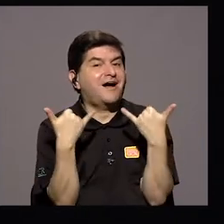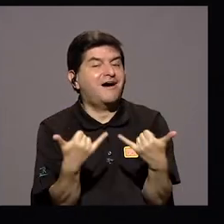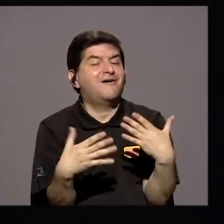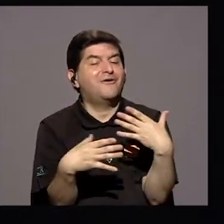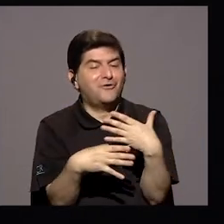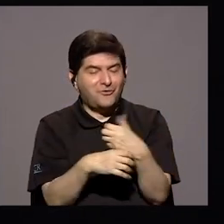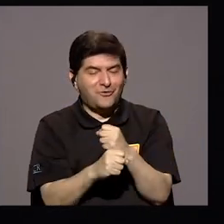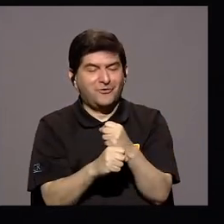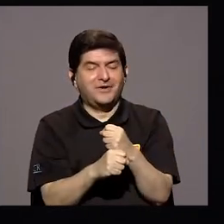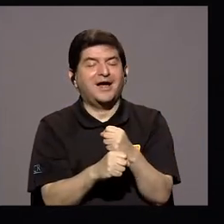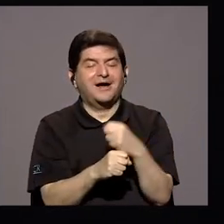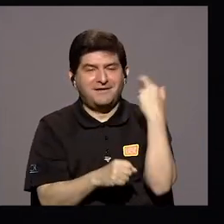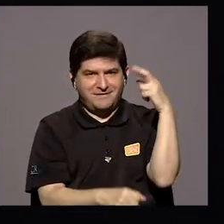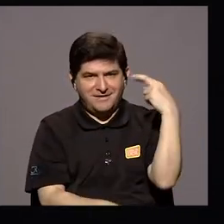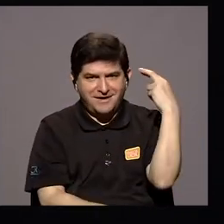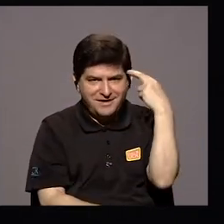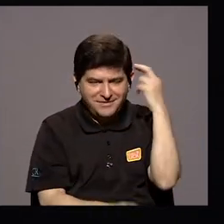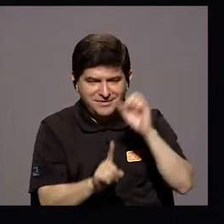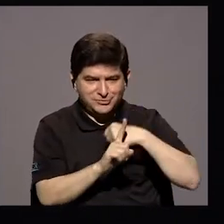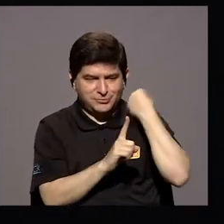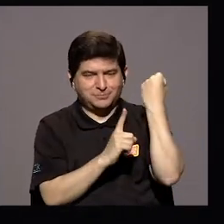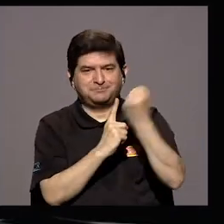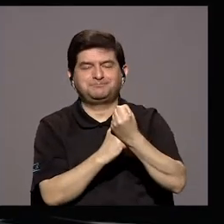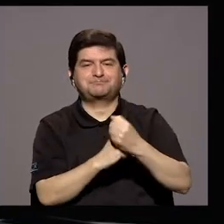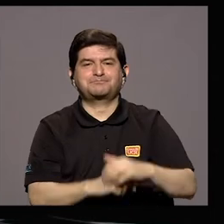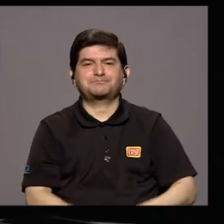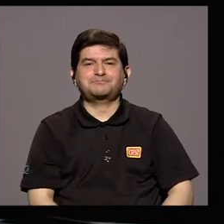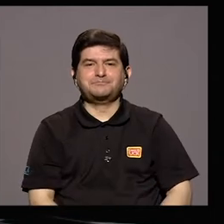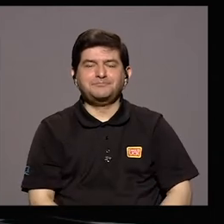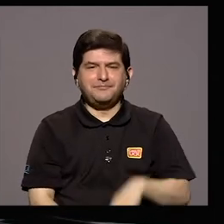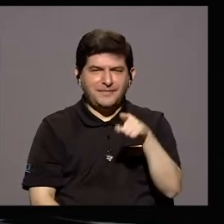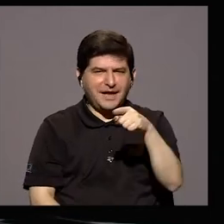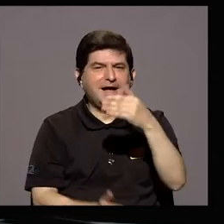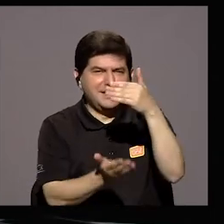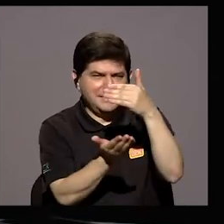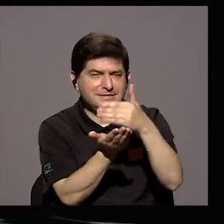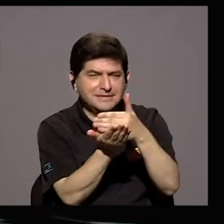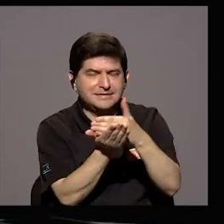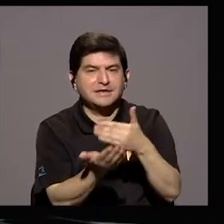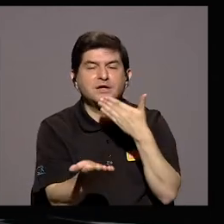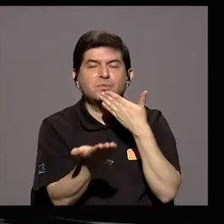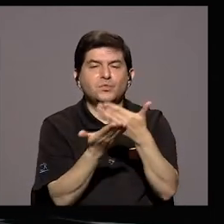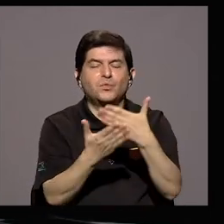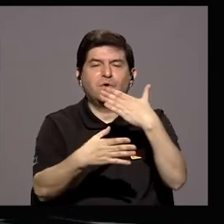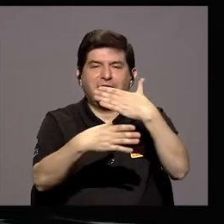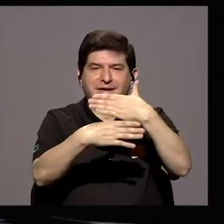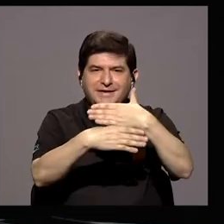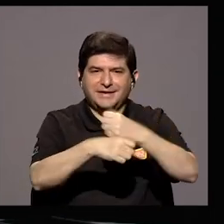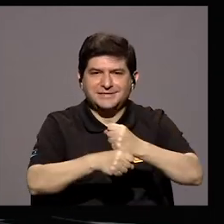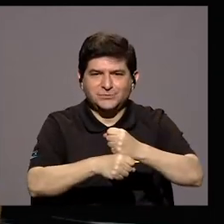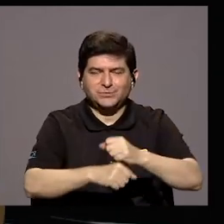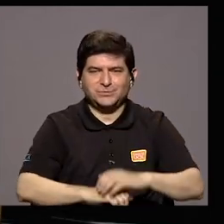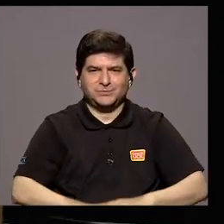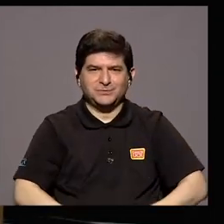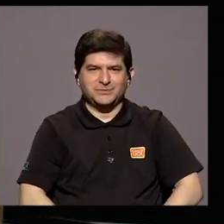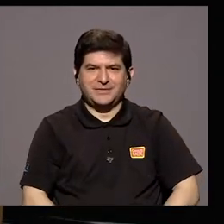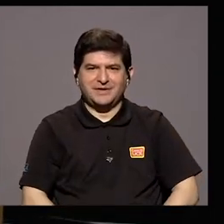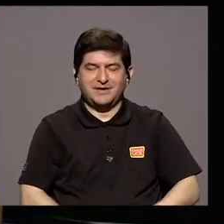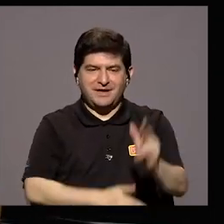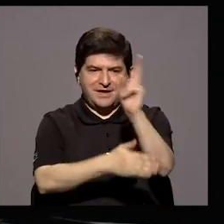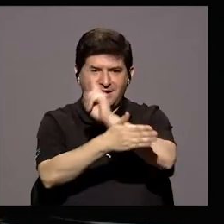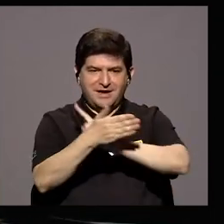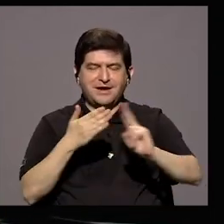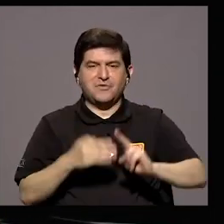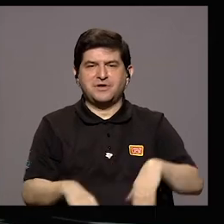tenido que hacerlos Casualmente por las circunstancias ¿Verdad? Quiero dejarlo ahí, doña Marisol Un muy buen resumen De cómo la